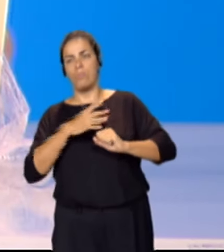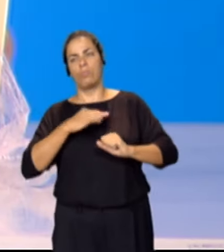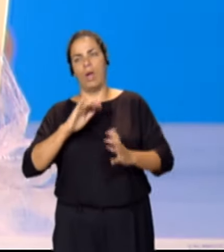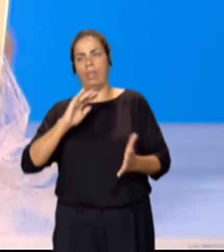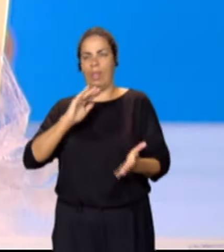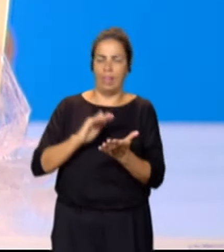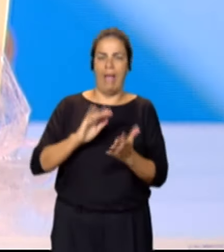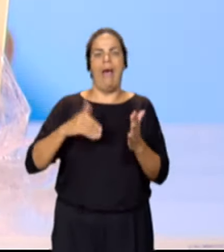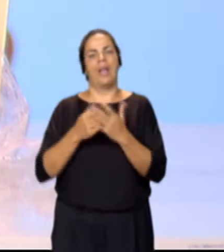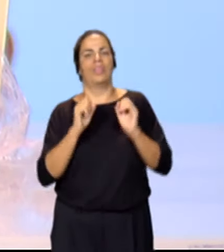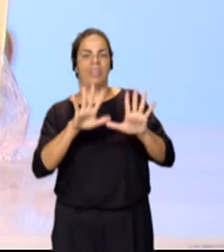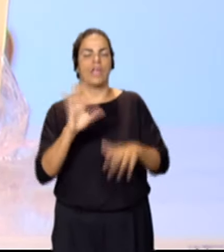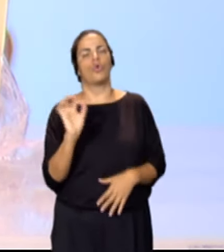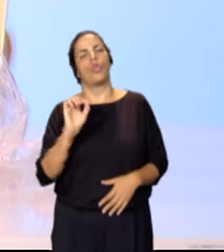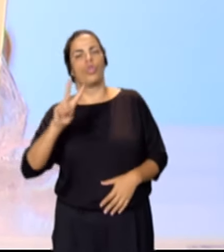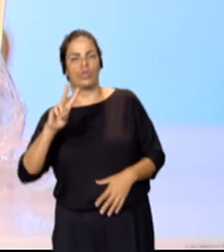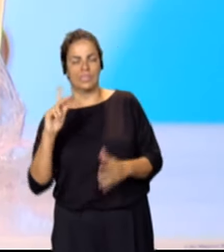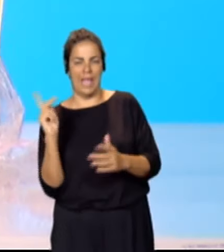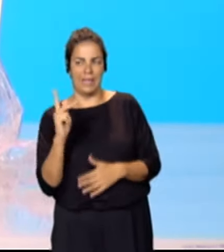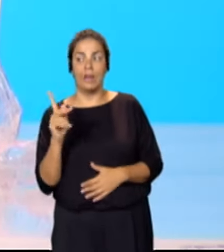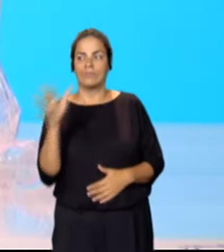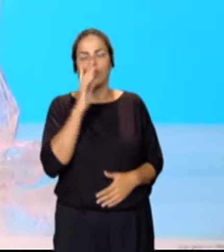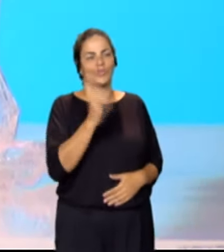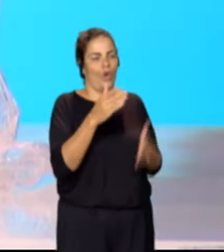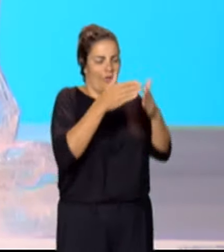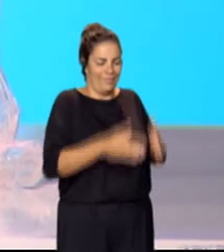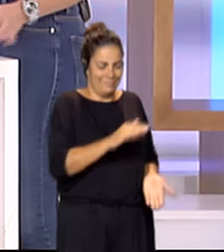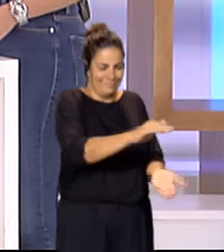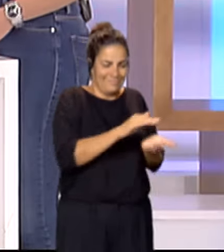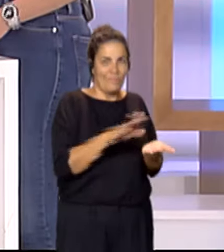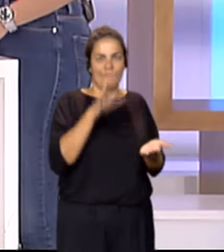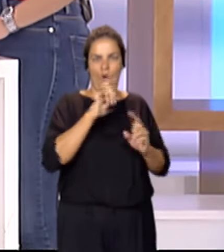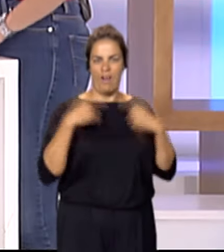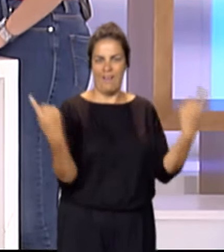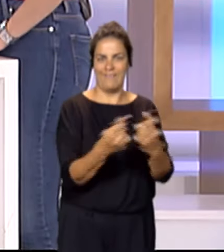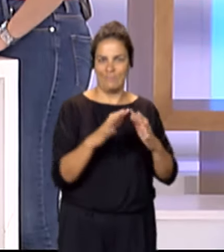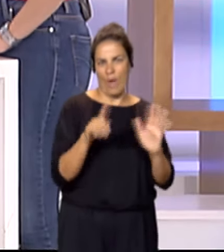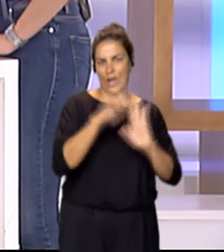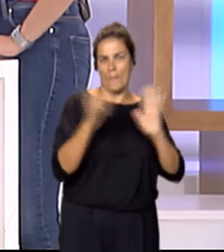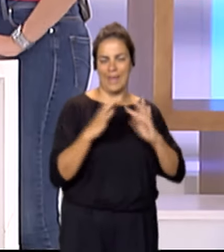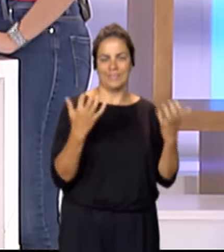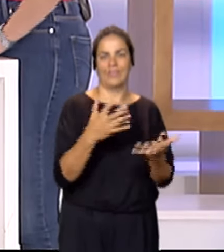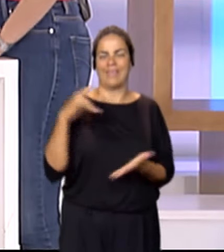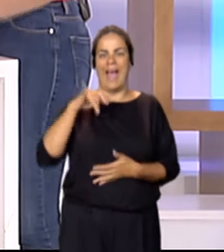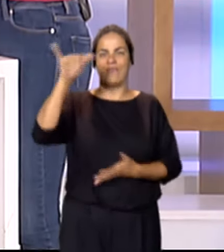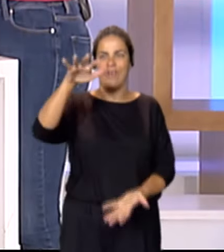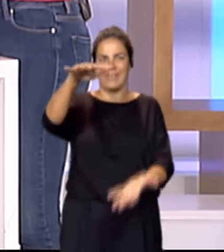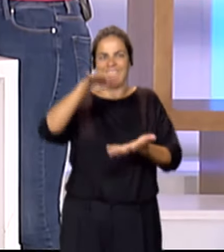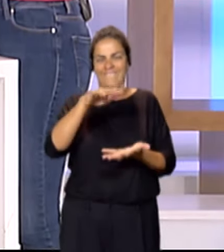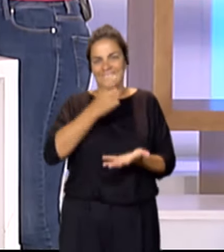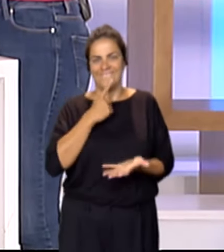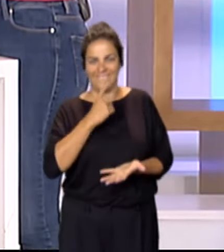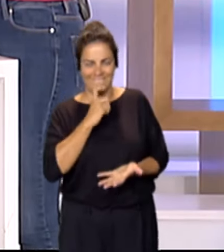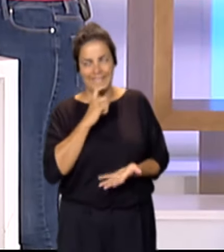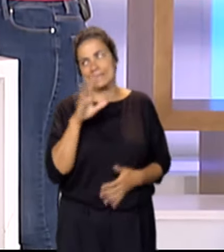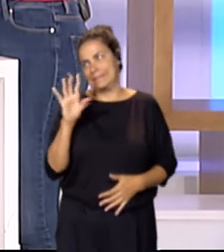que nos has traído una cuña porque traer el queso entero con ese tamaño en el avión difícil, ¿no? Sí, de verdad que sí. ¿Cuáles son las características de este queso aparte de